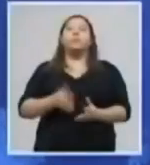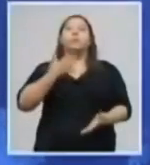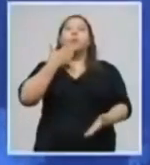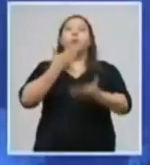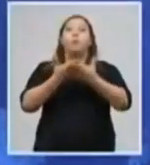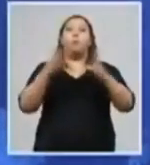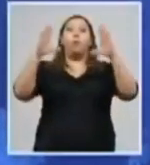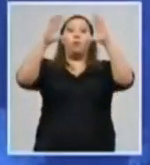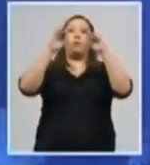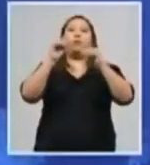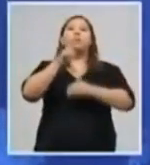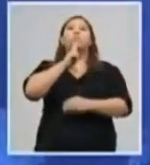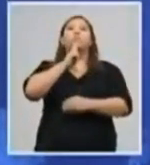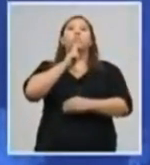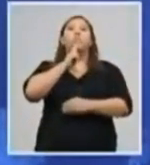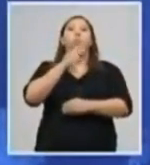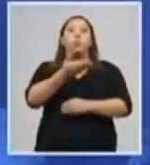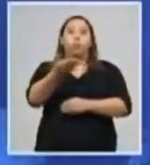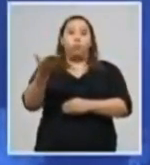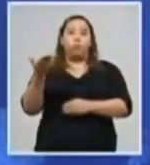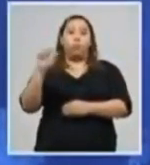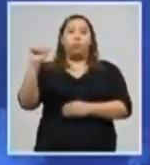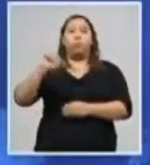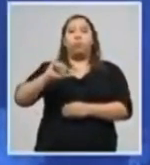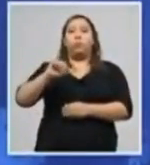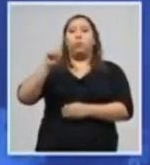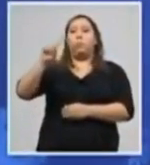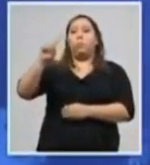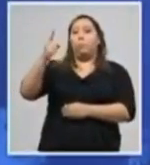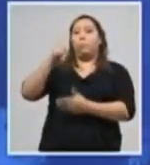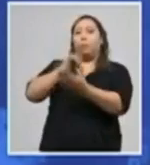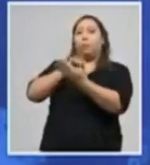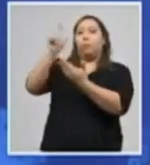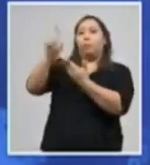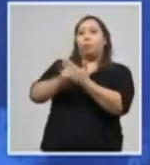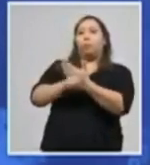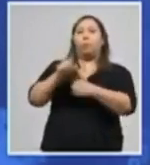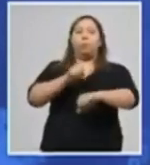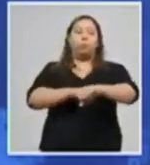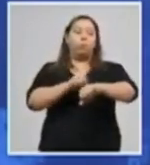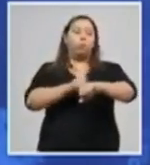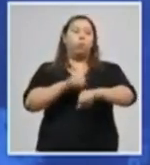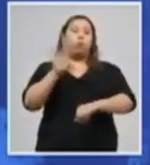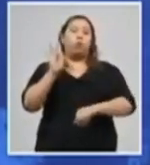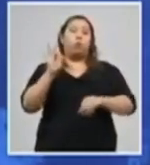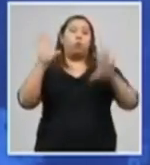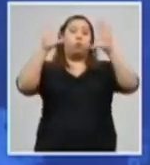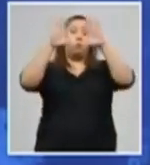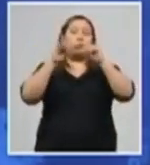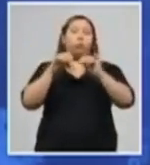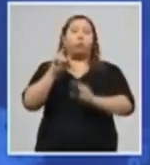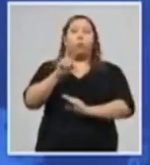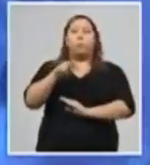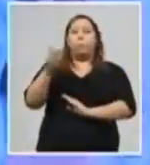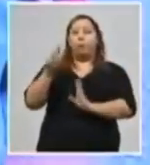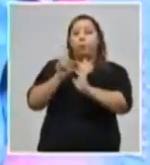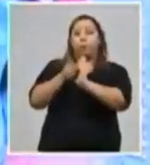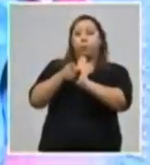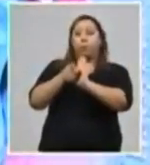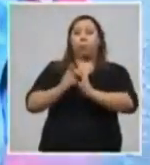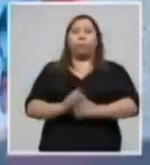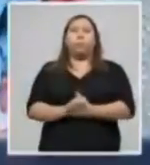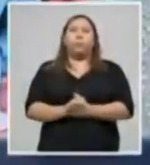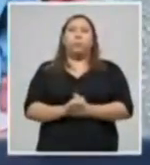Buenas noches, pueblo hondureño. Hoy es primero de julio, son las 8 de la noche con 22 minutos y vamos a